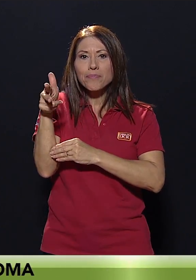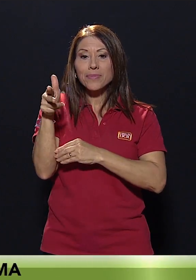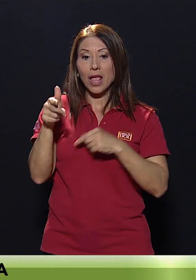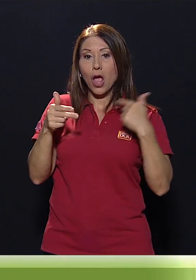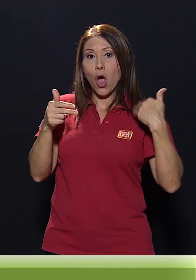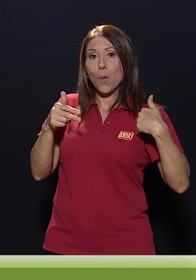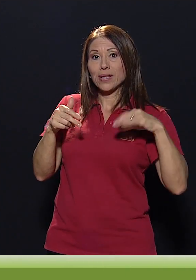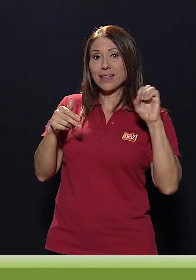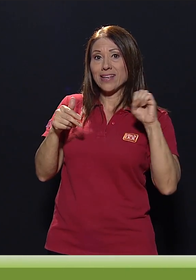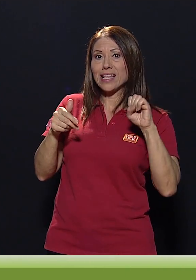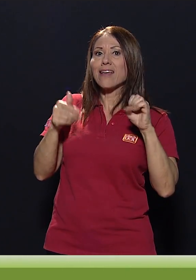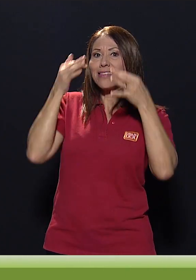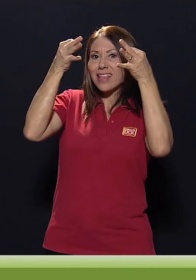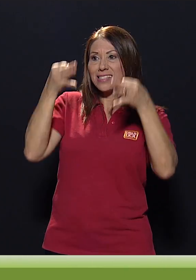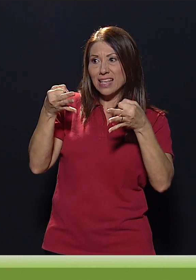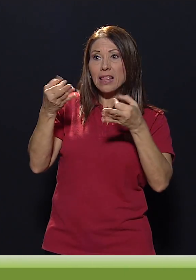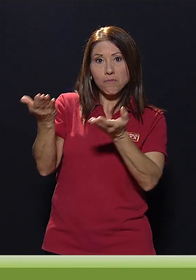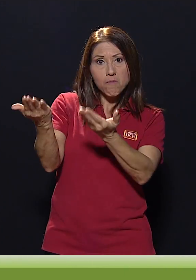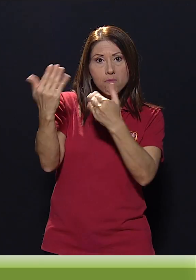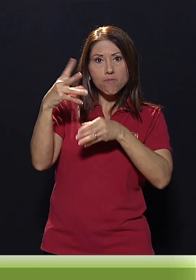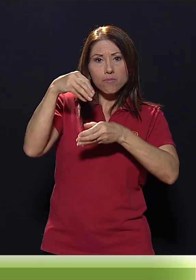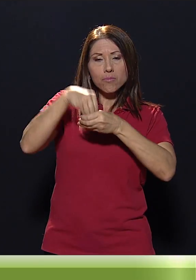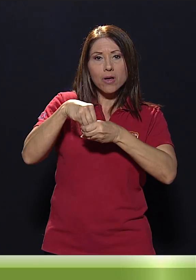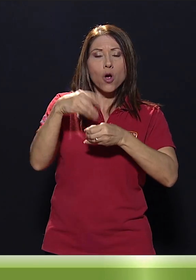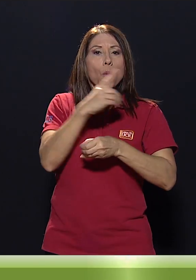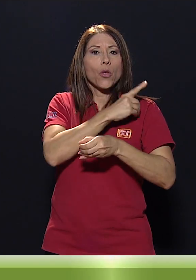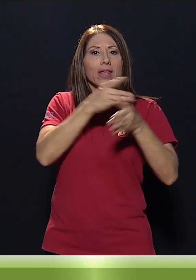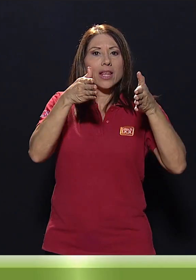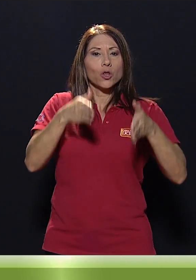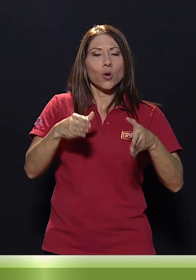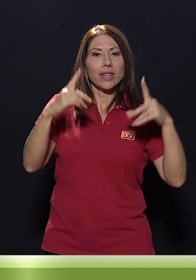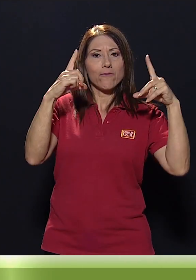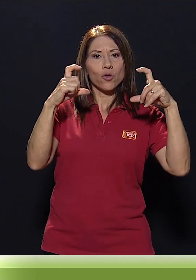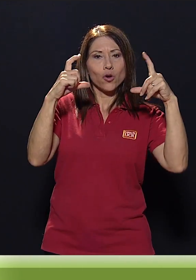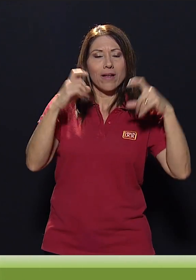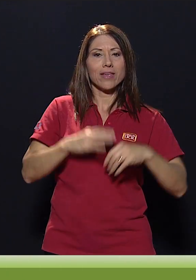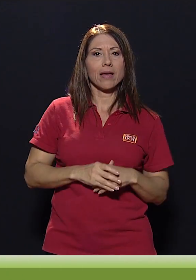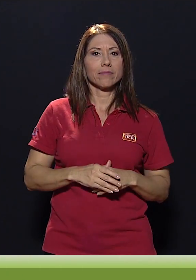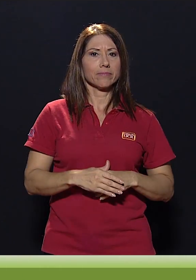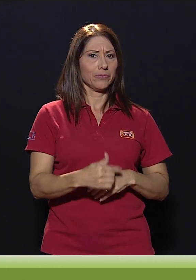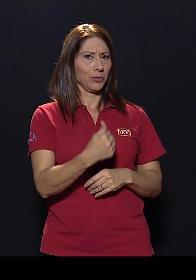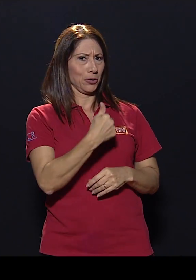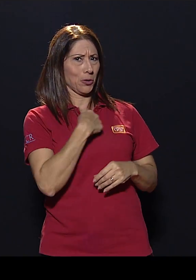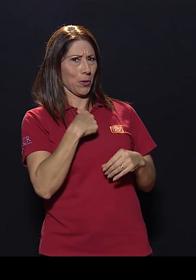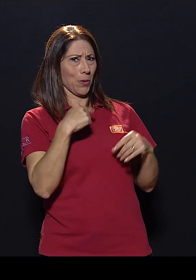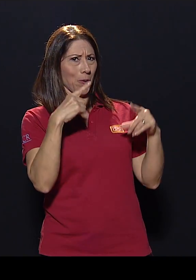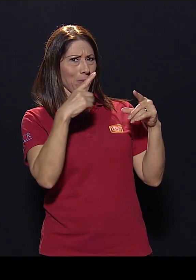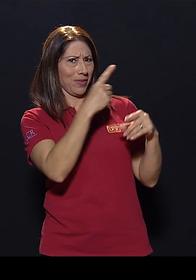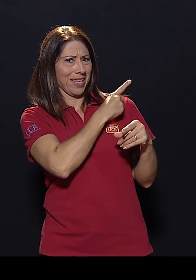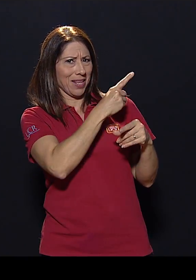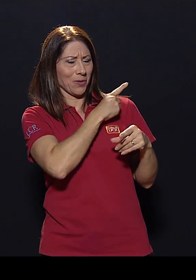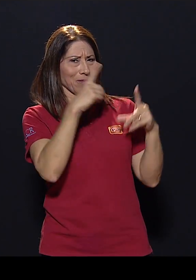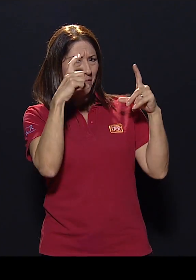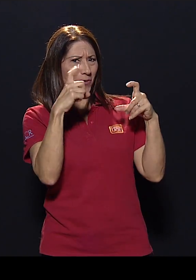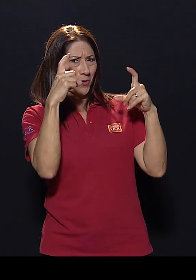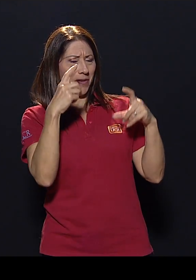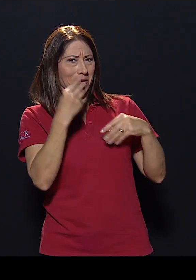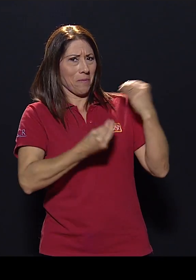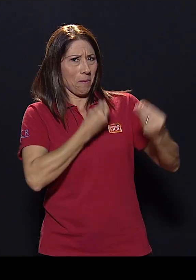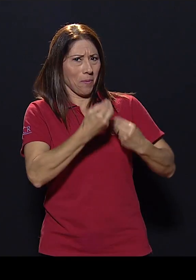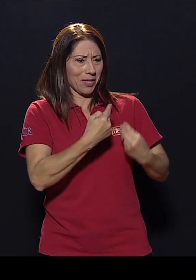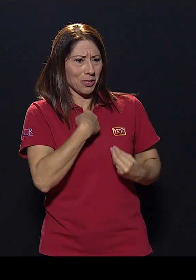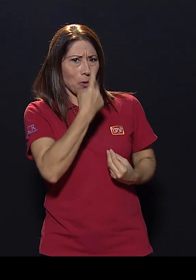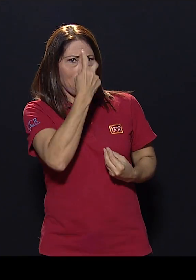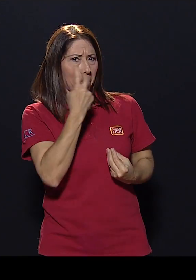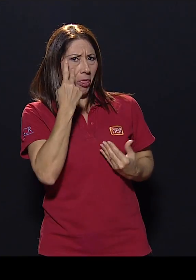Gabor formar parte de su equipo como director de fotografía. Yo, de director de fotografía, vamos, ¿sabes de qué está